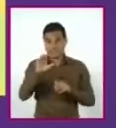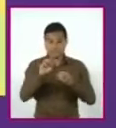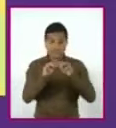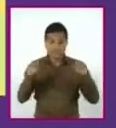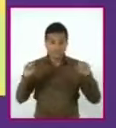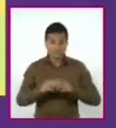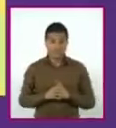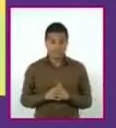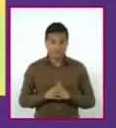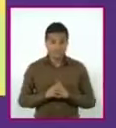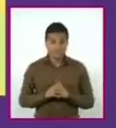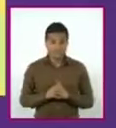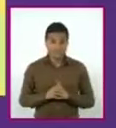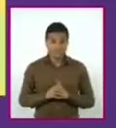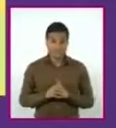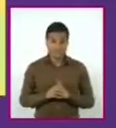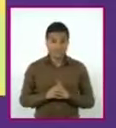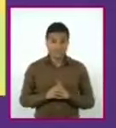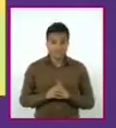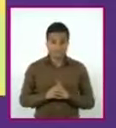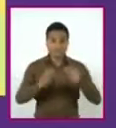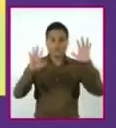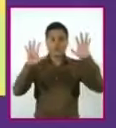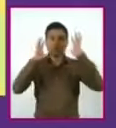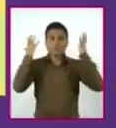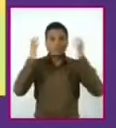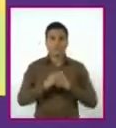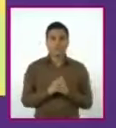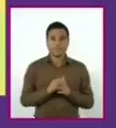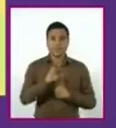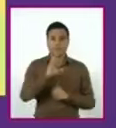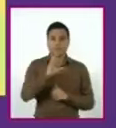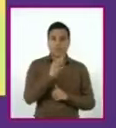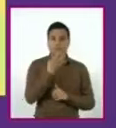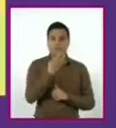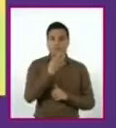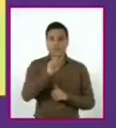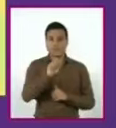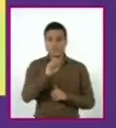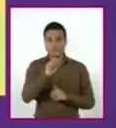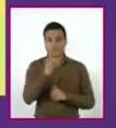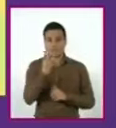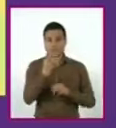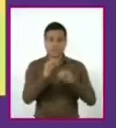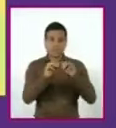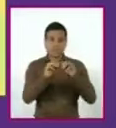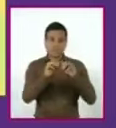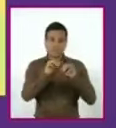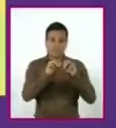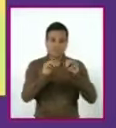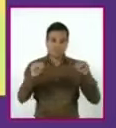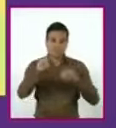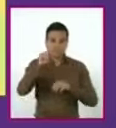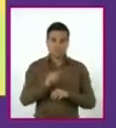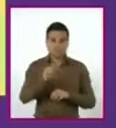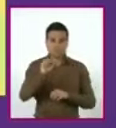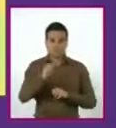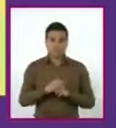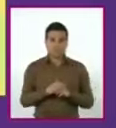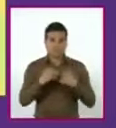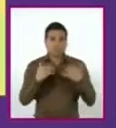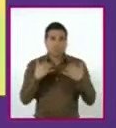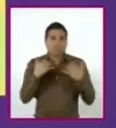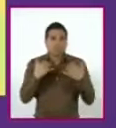hubiese alcanzado una velocidad de 44.24 metros sobre segundo. Una velocidad